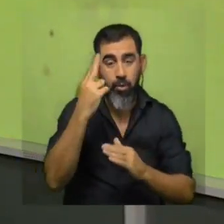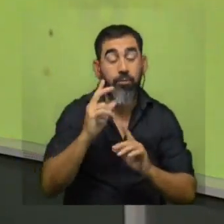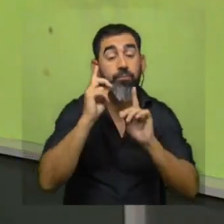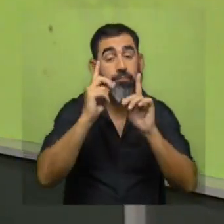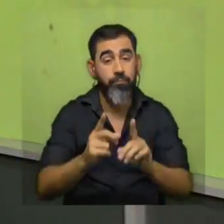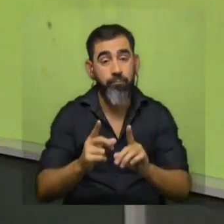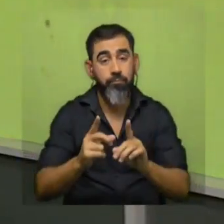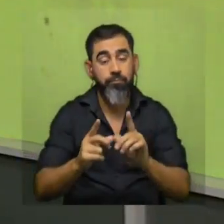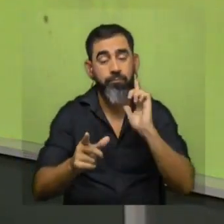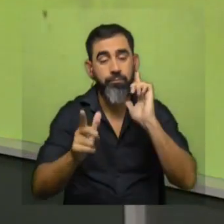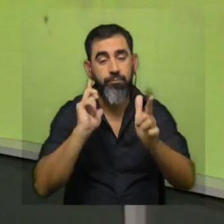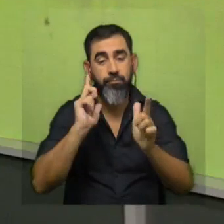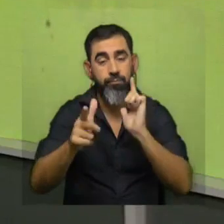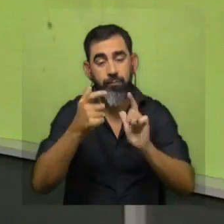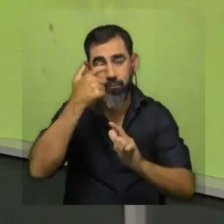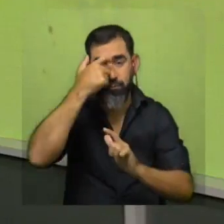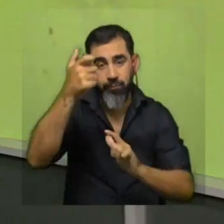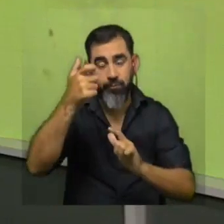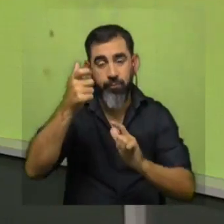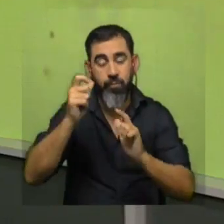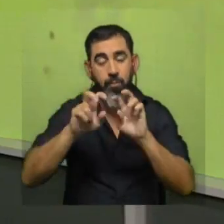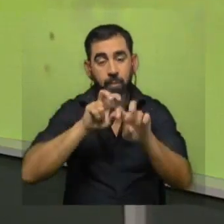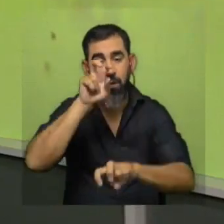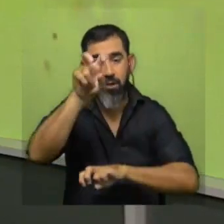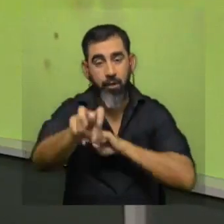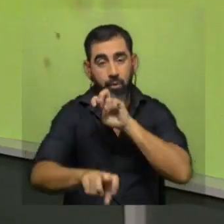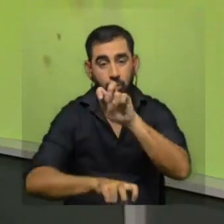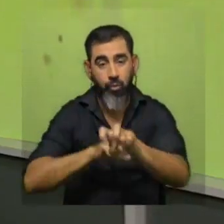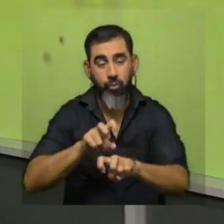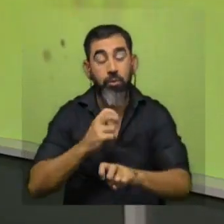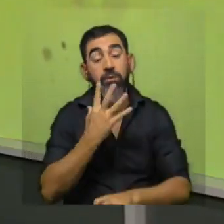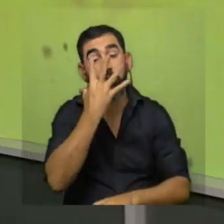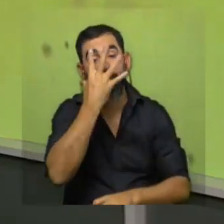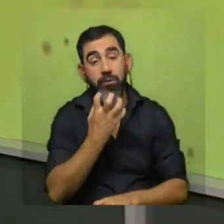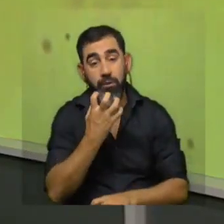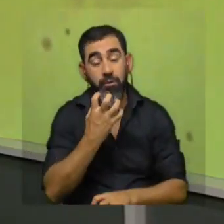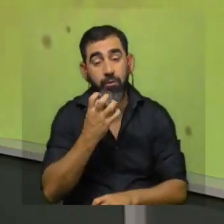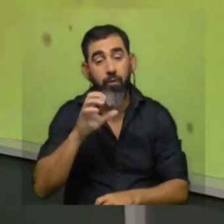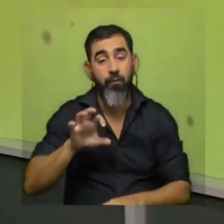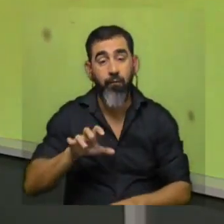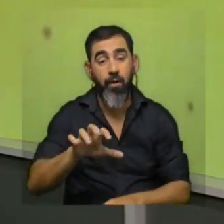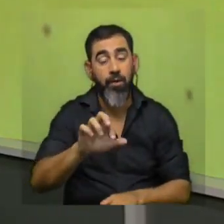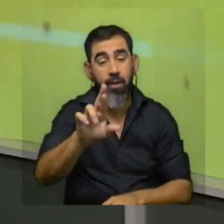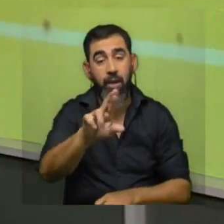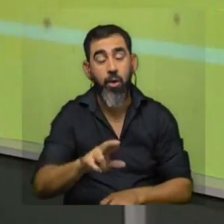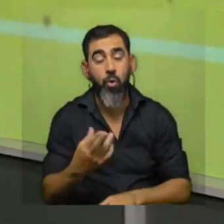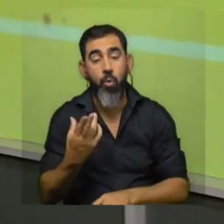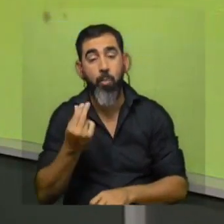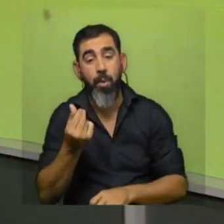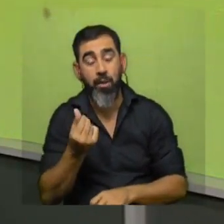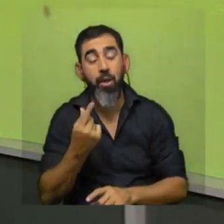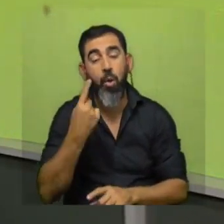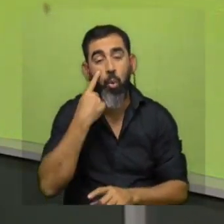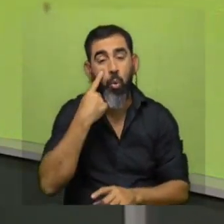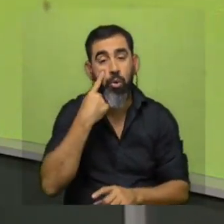también vamos a divertirnos con la ciencia en el Parque Rodó, a ponernos serios con las cianobacterias en el Río de la Plata y a conocer